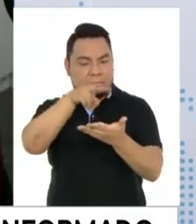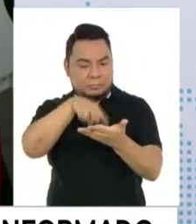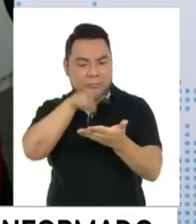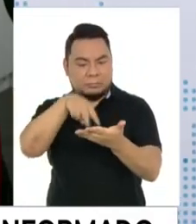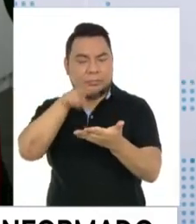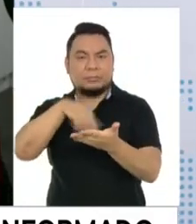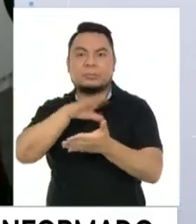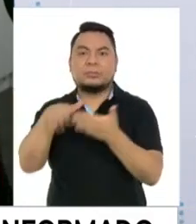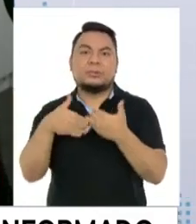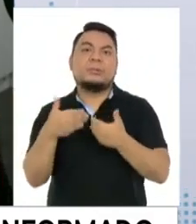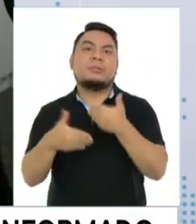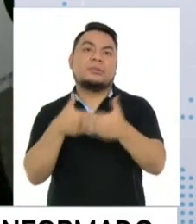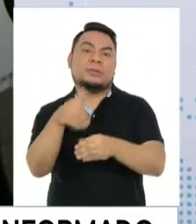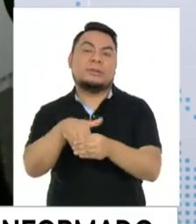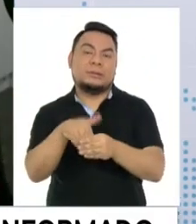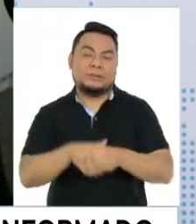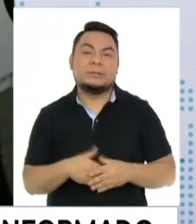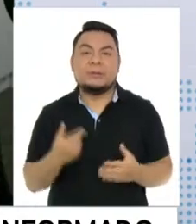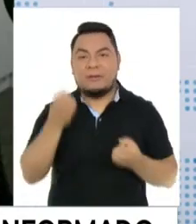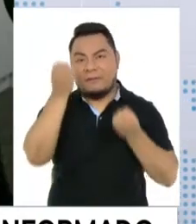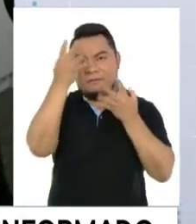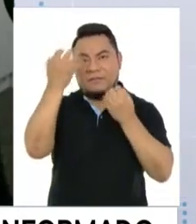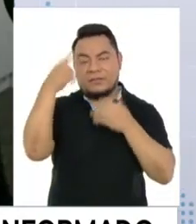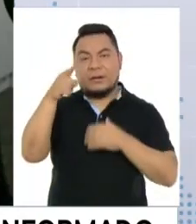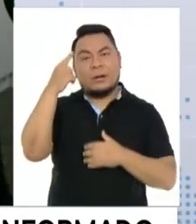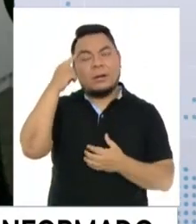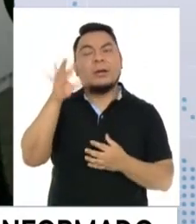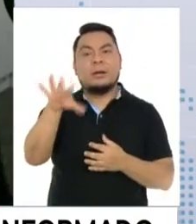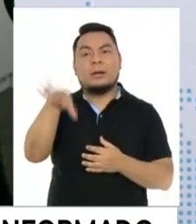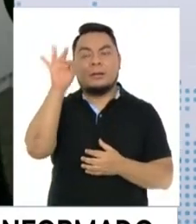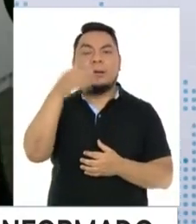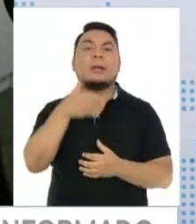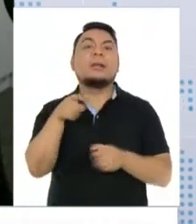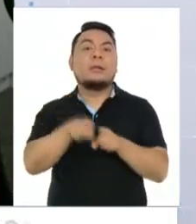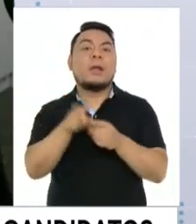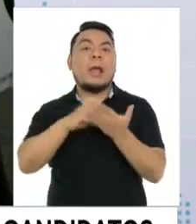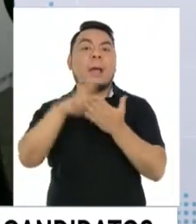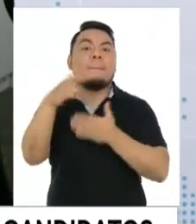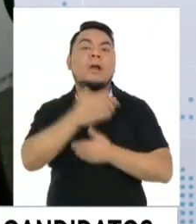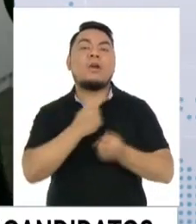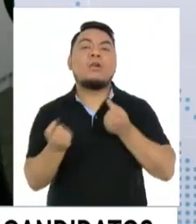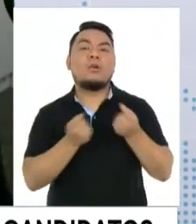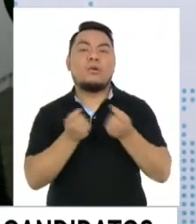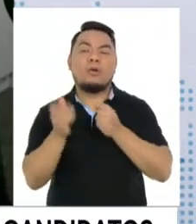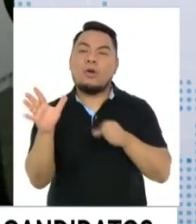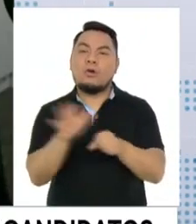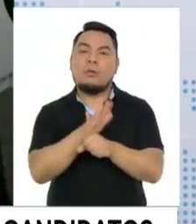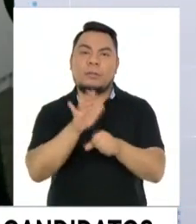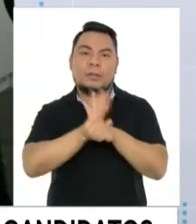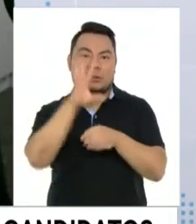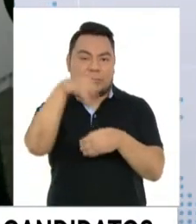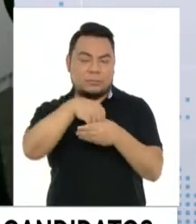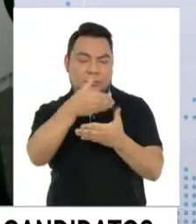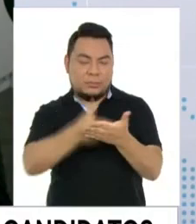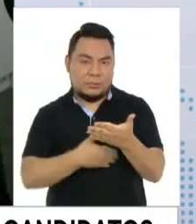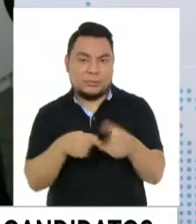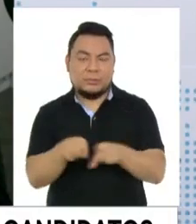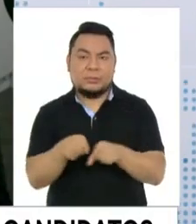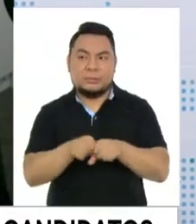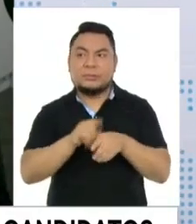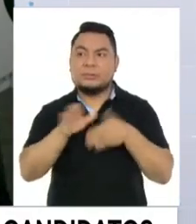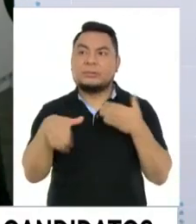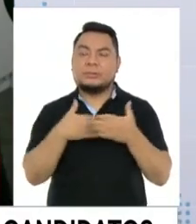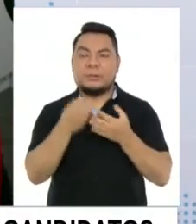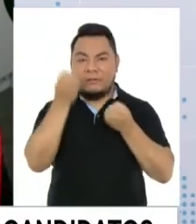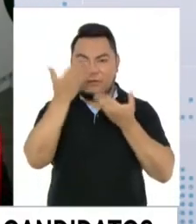en este proceso electoral como información valiosa de los planes de gobierno en su versión completa y también de la versión